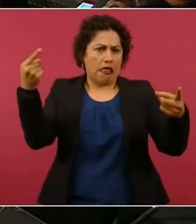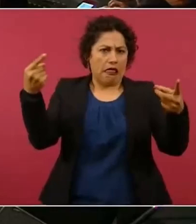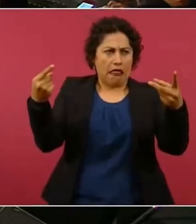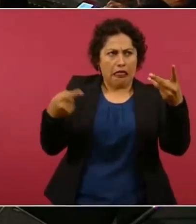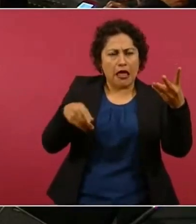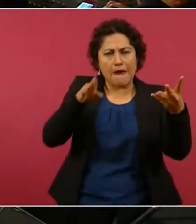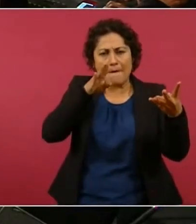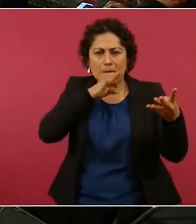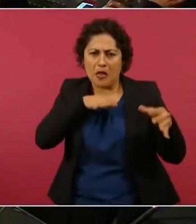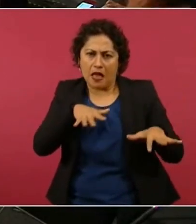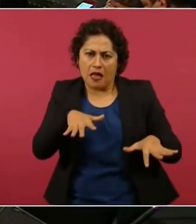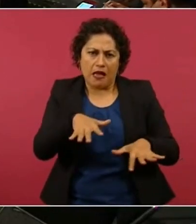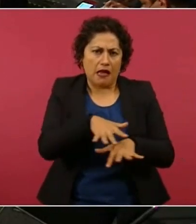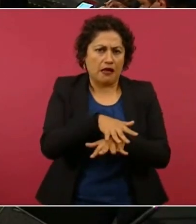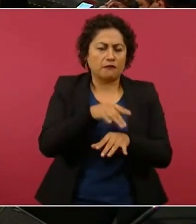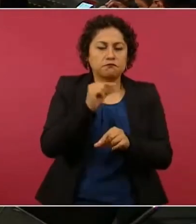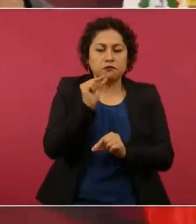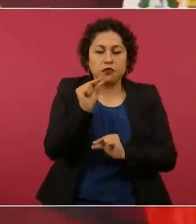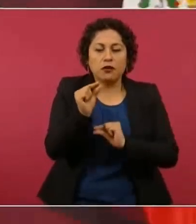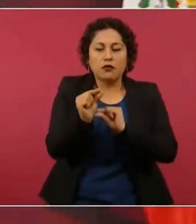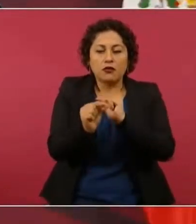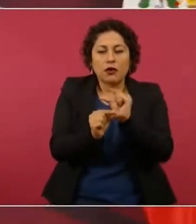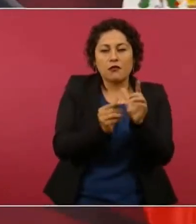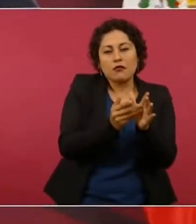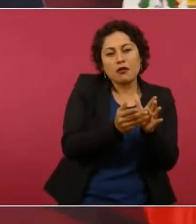deficiente y iban preparando